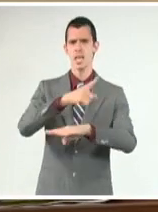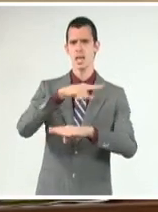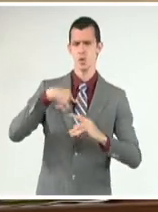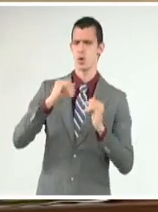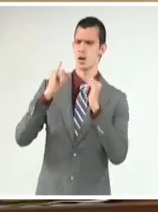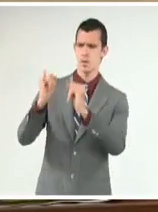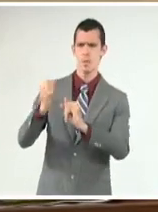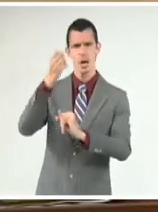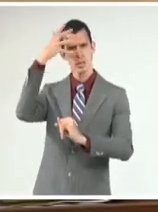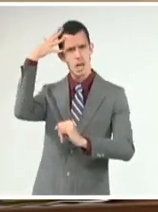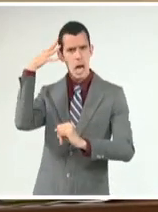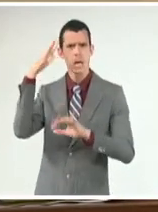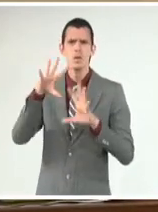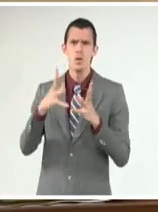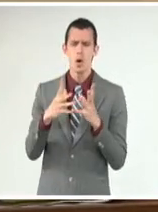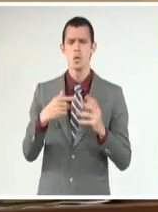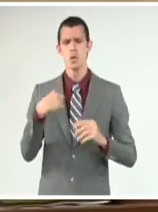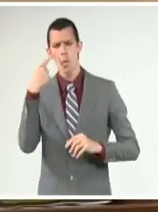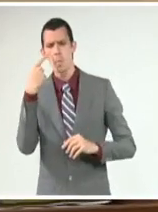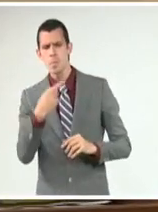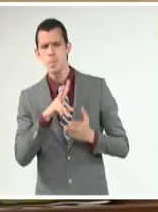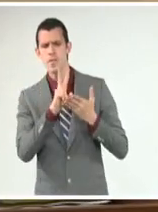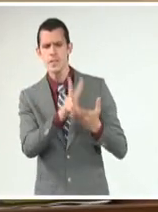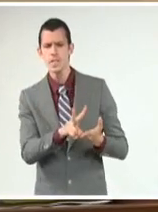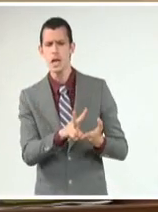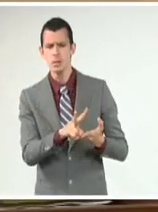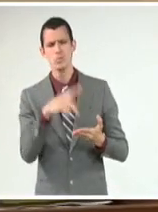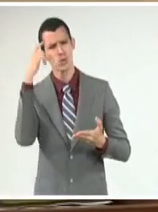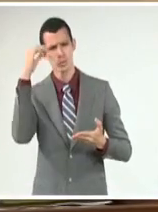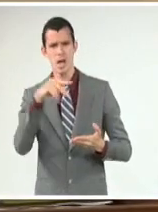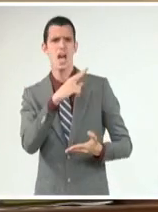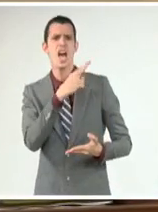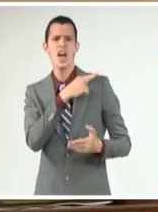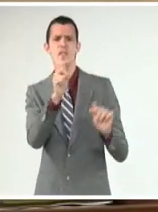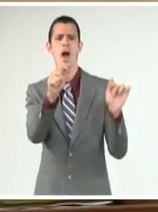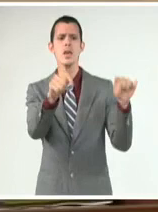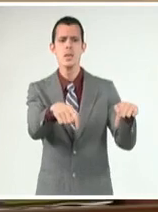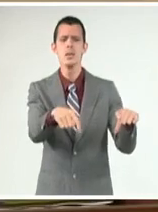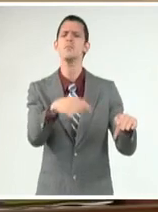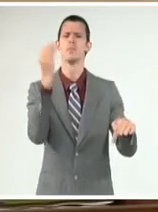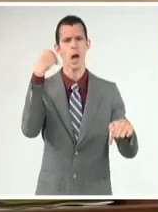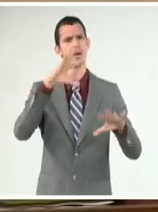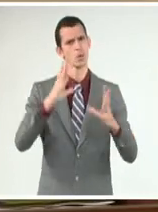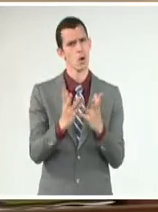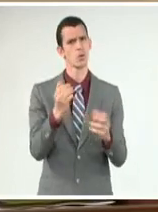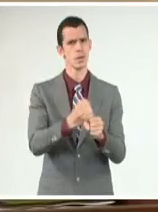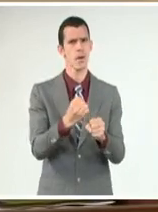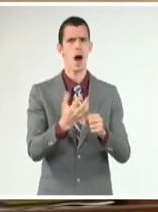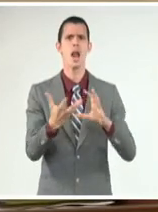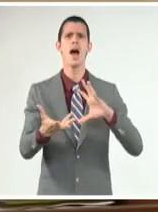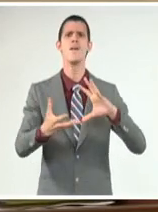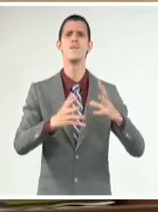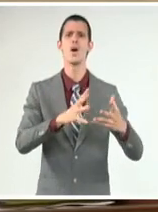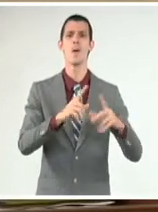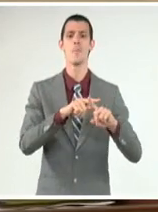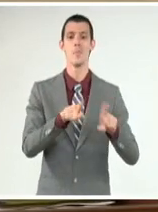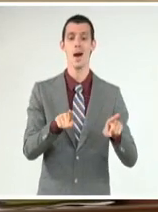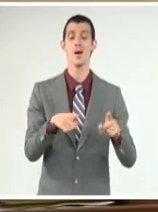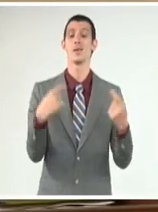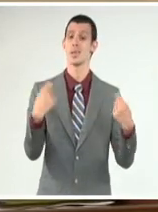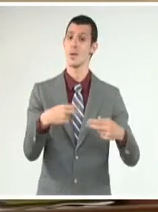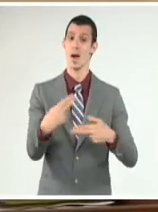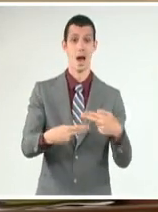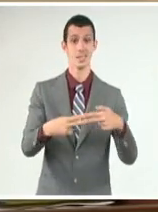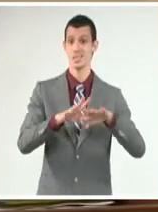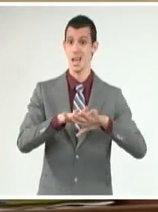de que nos pareció que hay un dominio de la situación y todo, pero bueno, como pasa, hay cosas que